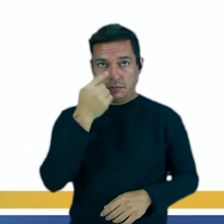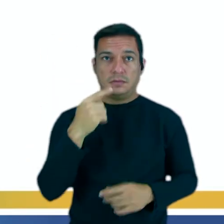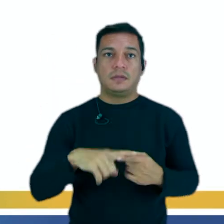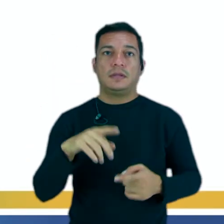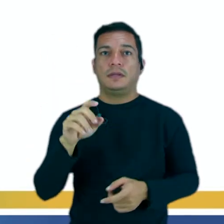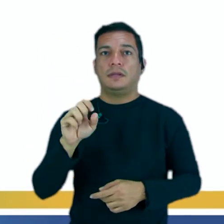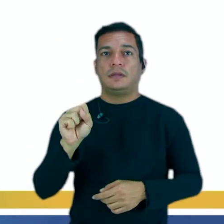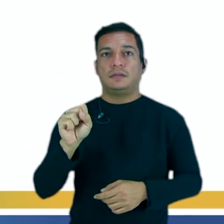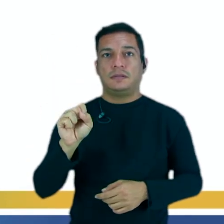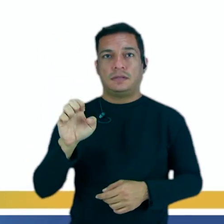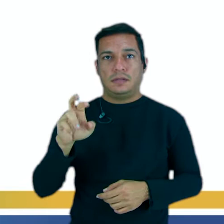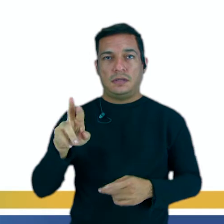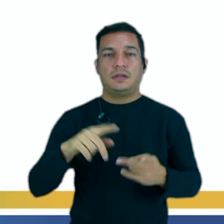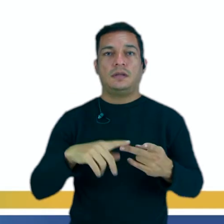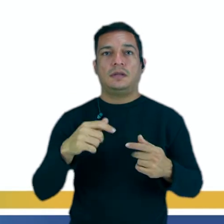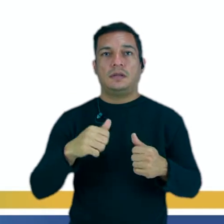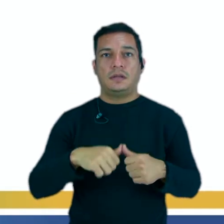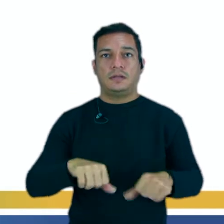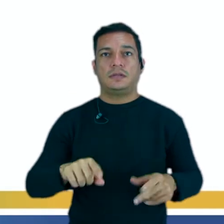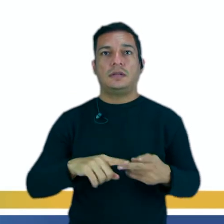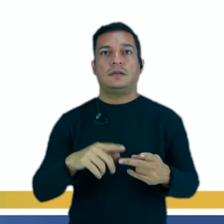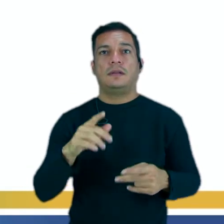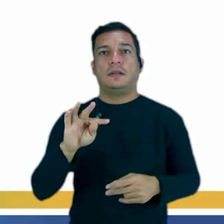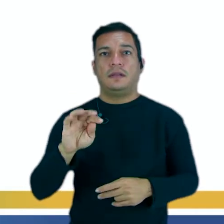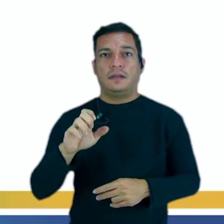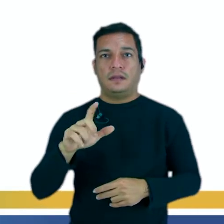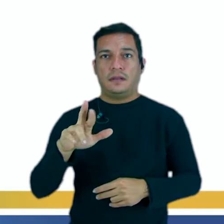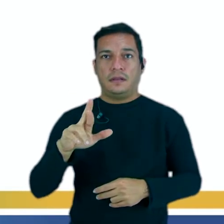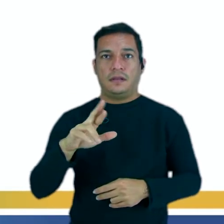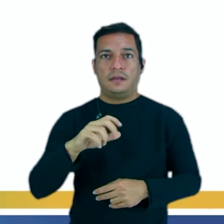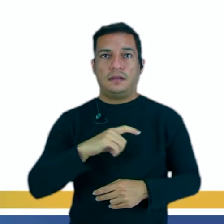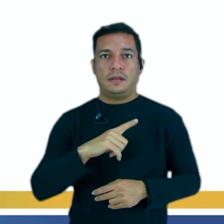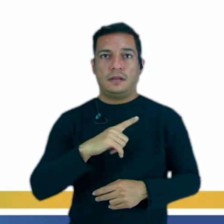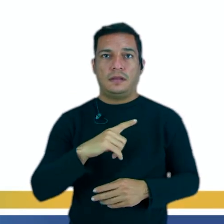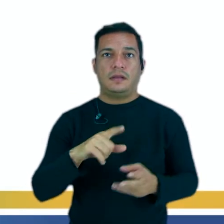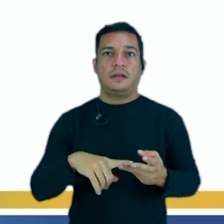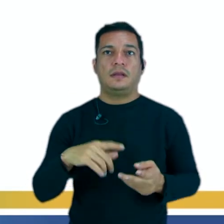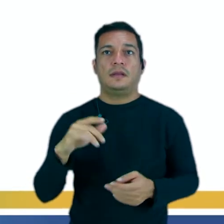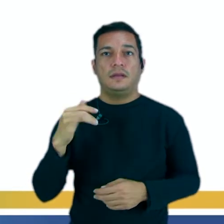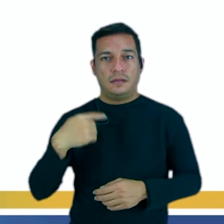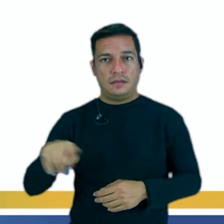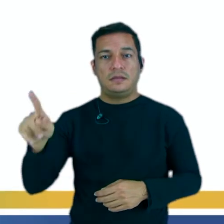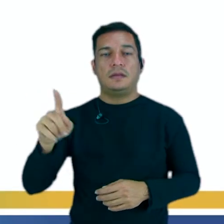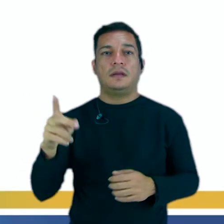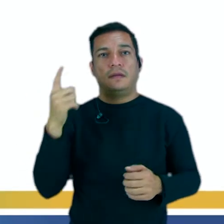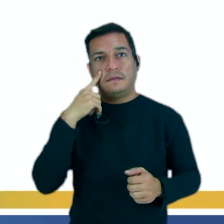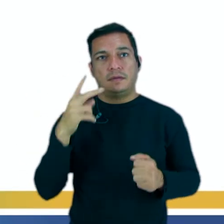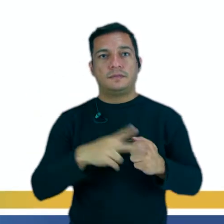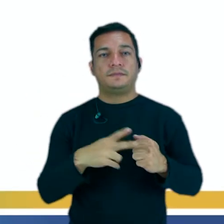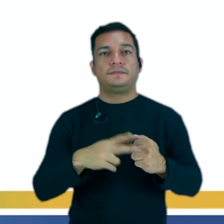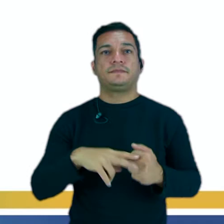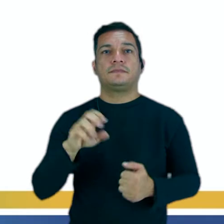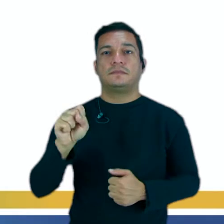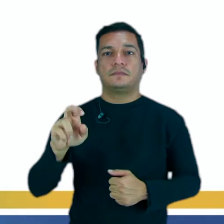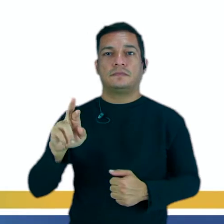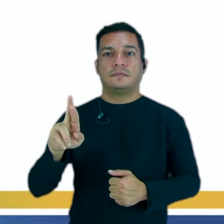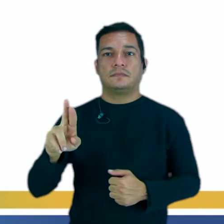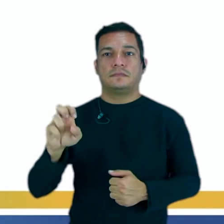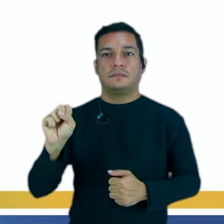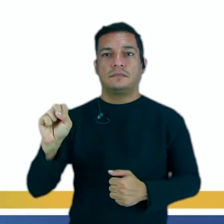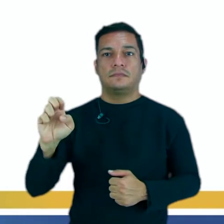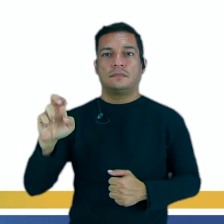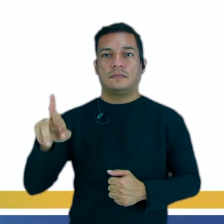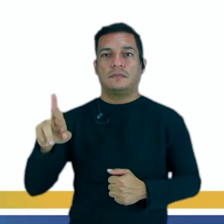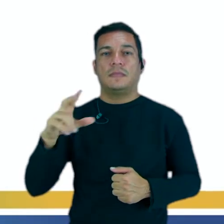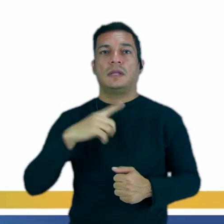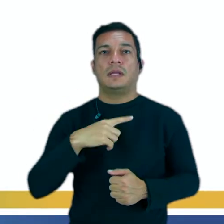ser, verbo estar, verbo tener, y verbo ir. ¿Sí? Entonces, observa en la conjugación. Verbo ser, yo digo, yo